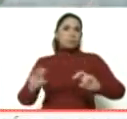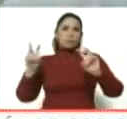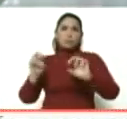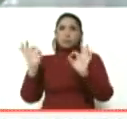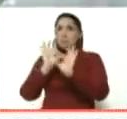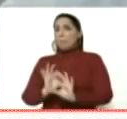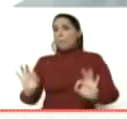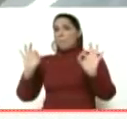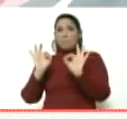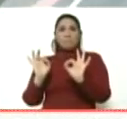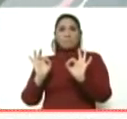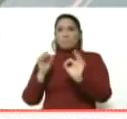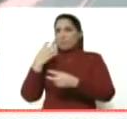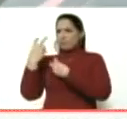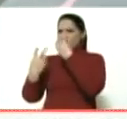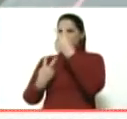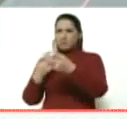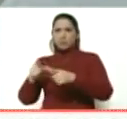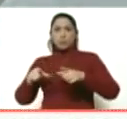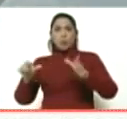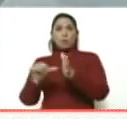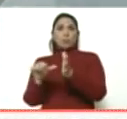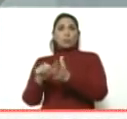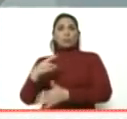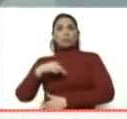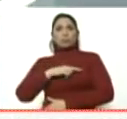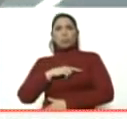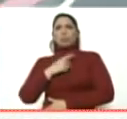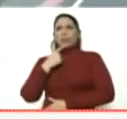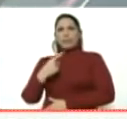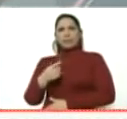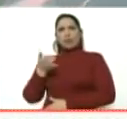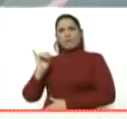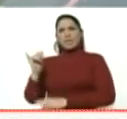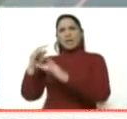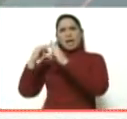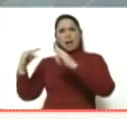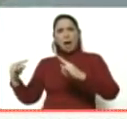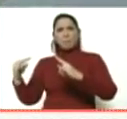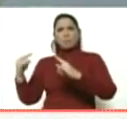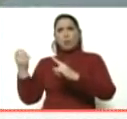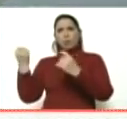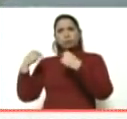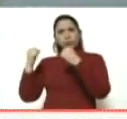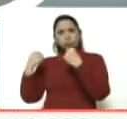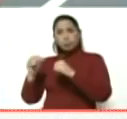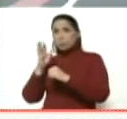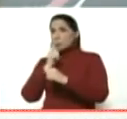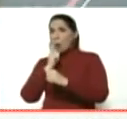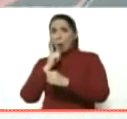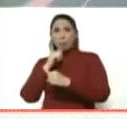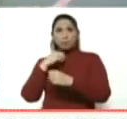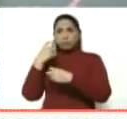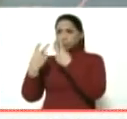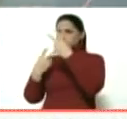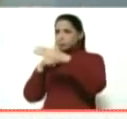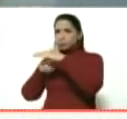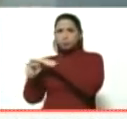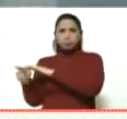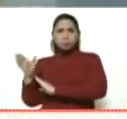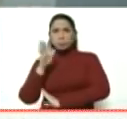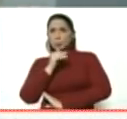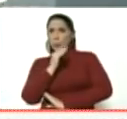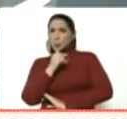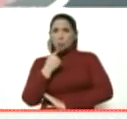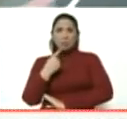no fueron a los sitios donde habíamos nosotros señalado que estaban los campos de entrenamiento, no hicieron ningún allanamiento, no protegieron las